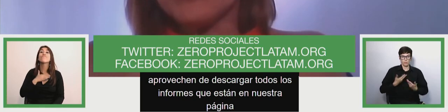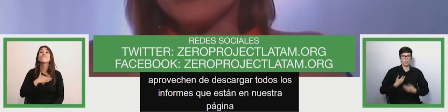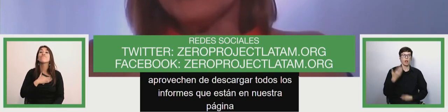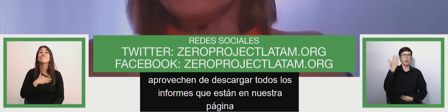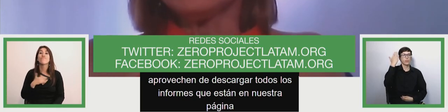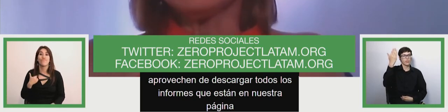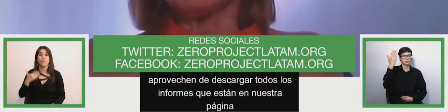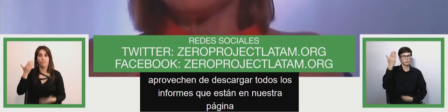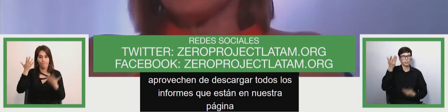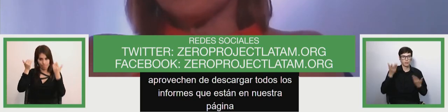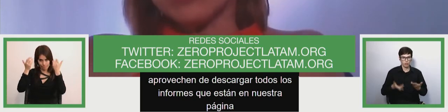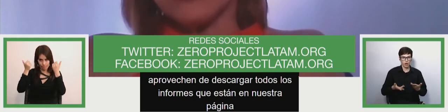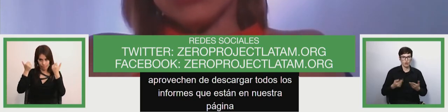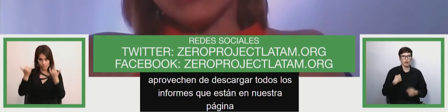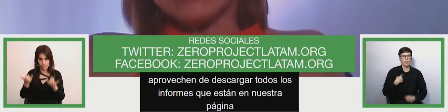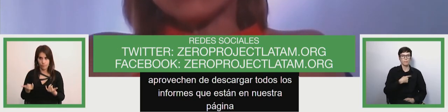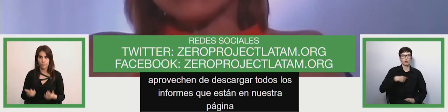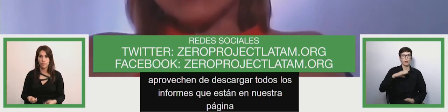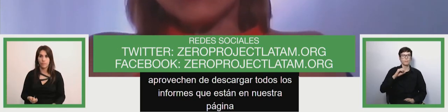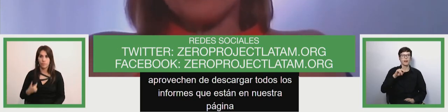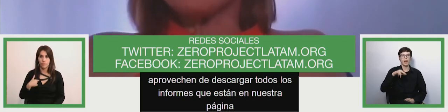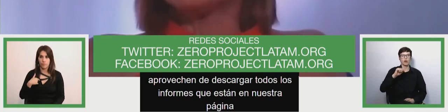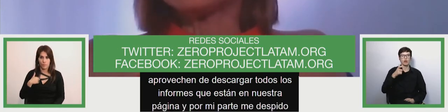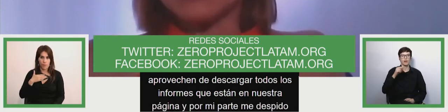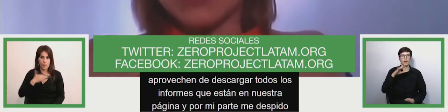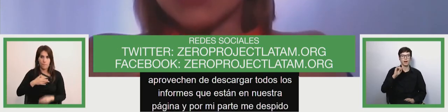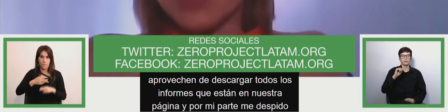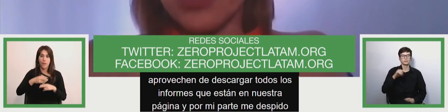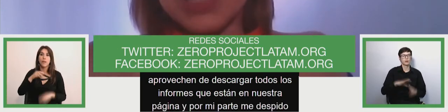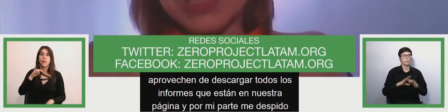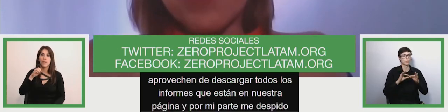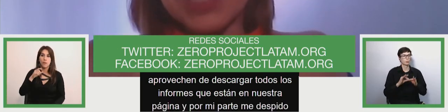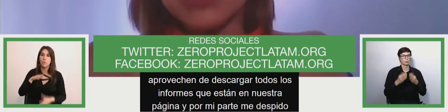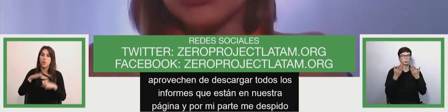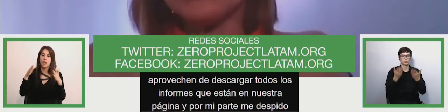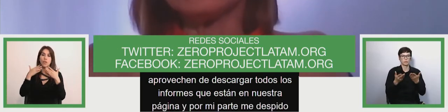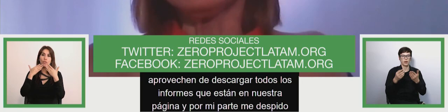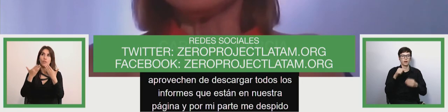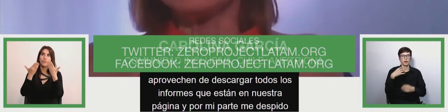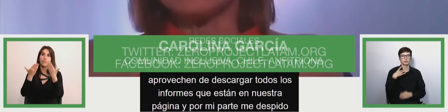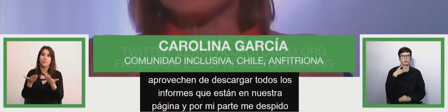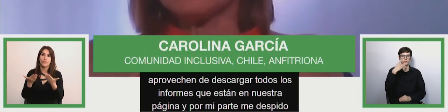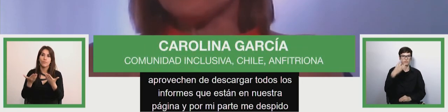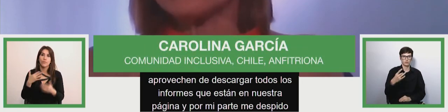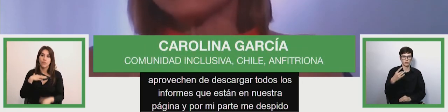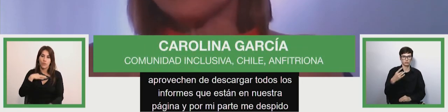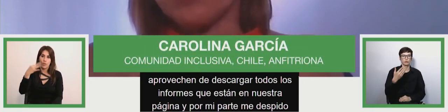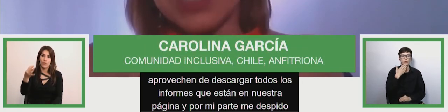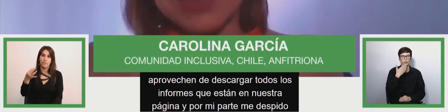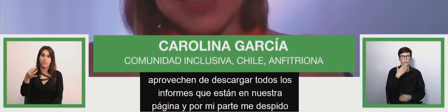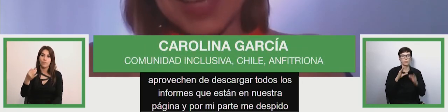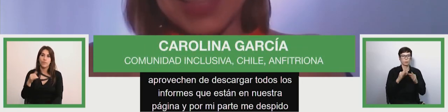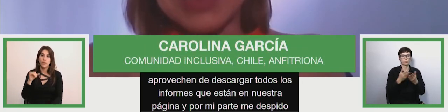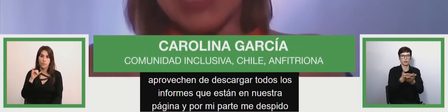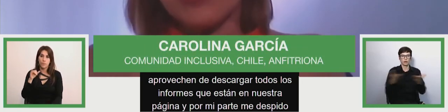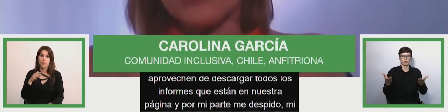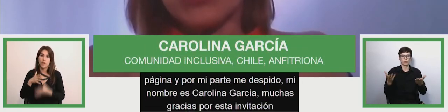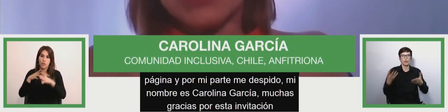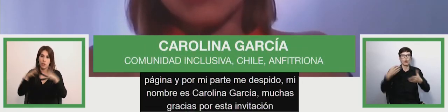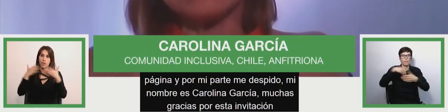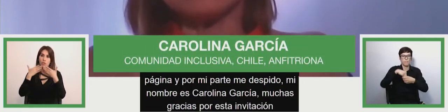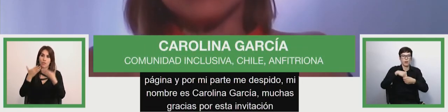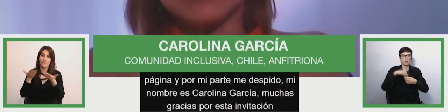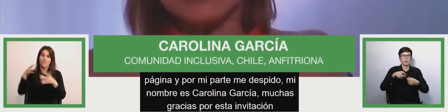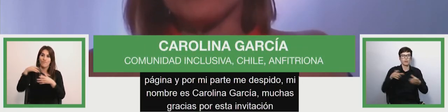despido mi nombre es Carolina García muchas gracias por esta invitación y a todos por ser parte de la